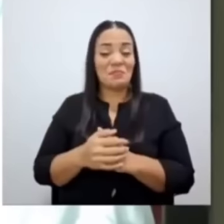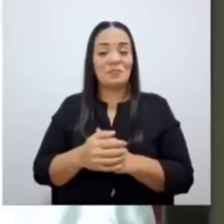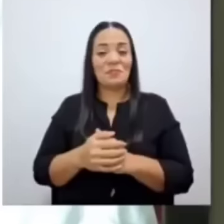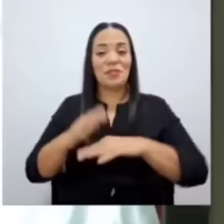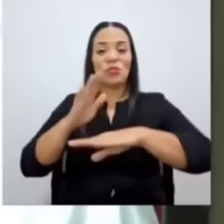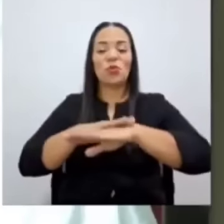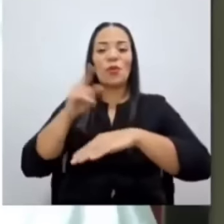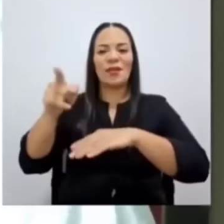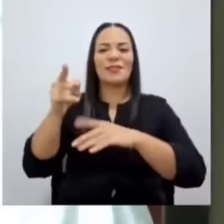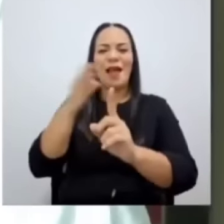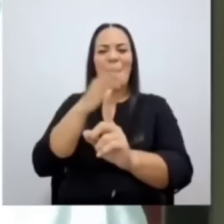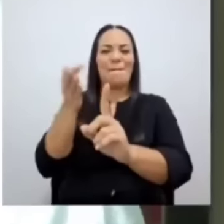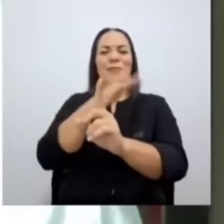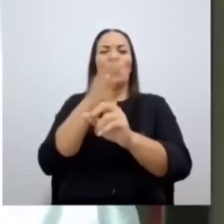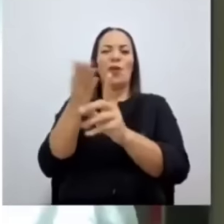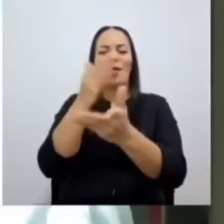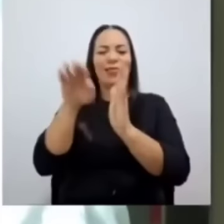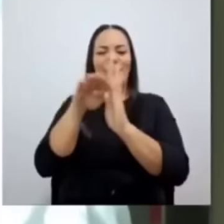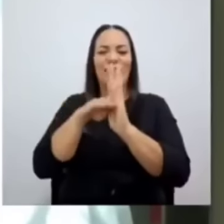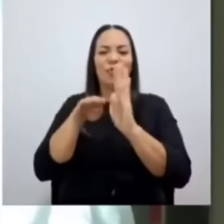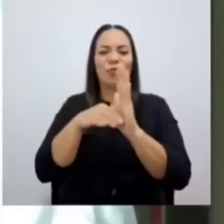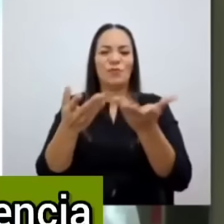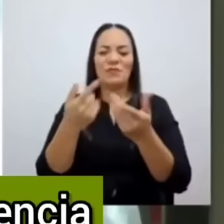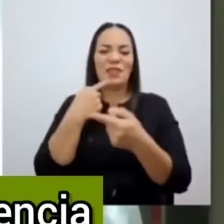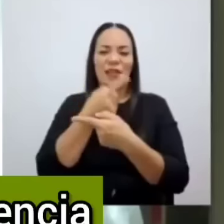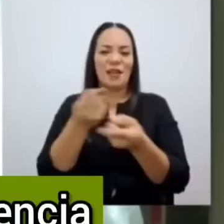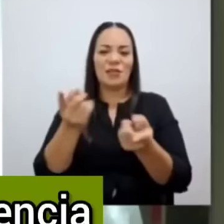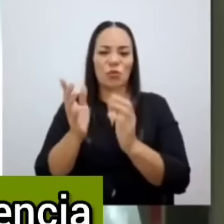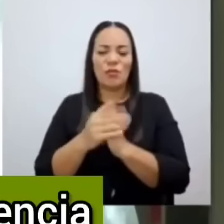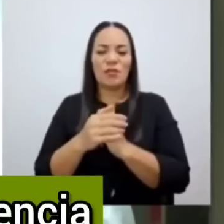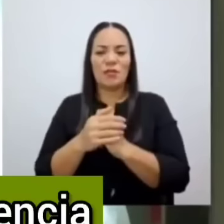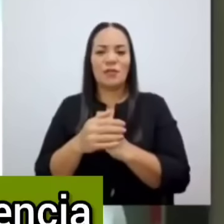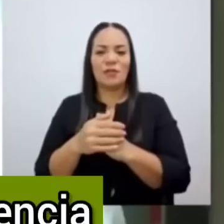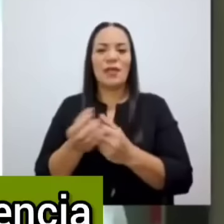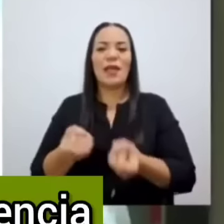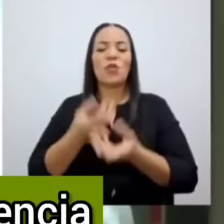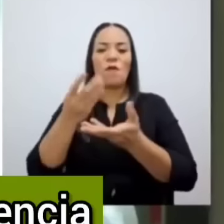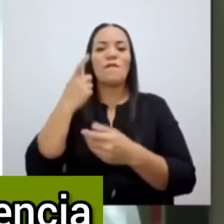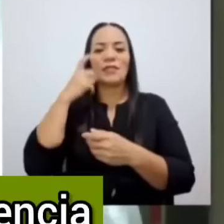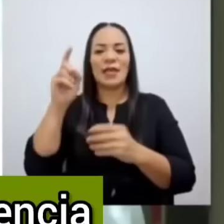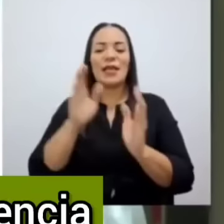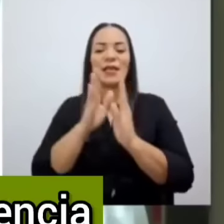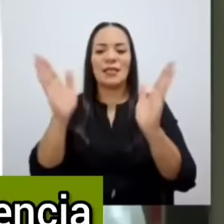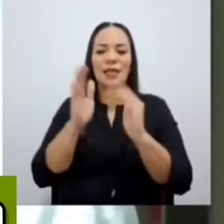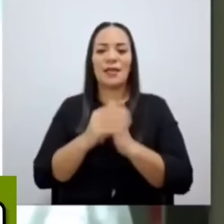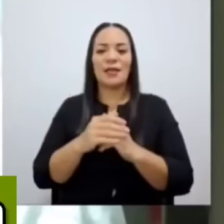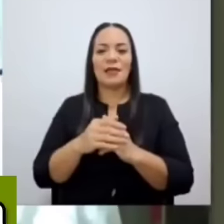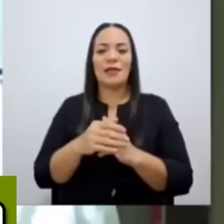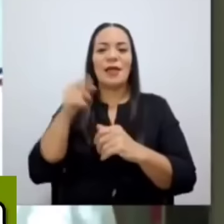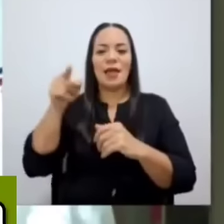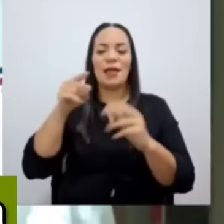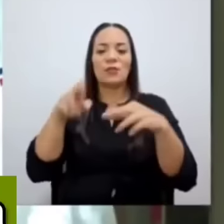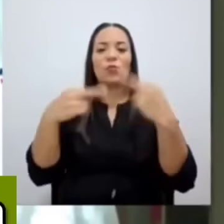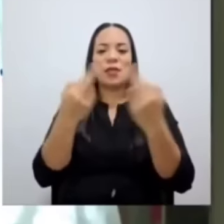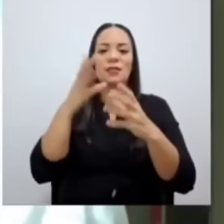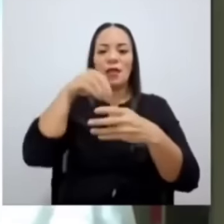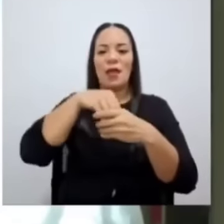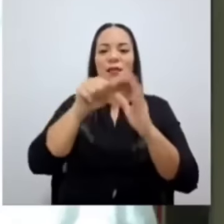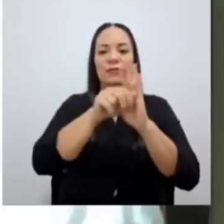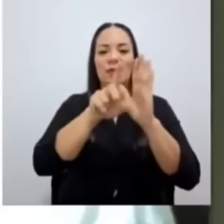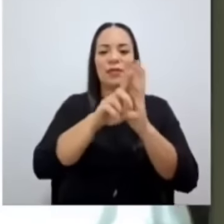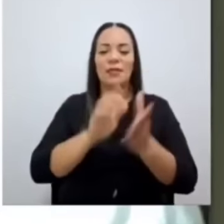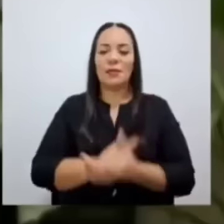esta ambigüedad que hay con los datos y las declaraciones que brindó el fiscal general en esta audiencia que tuvo en la Asamblea Legislativa.